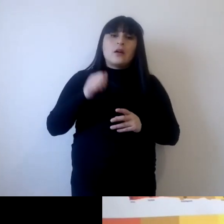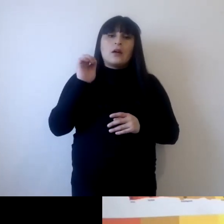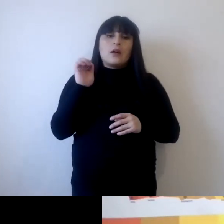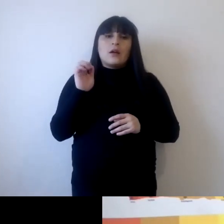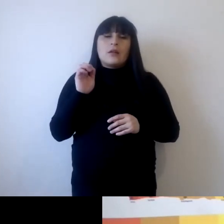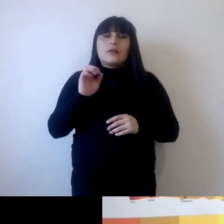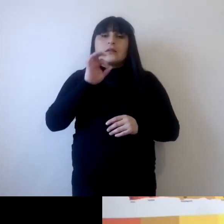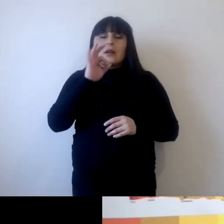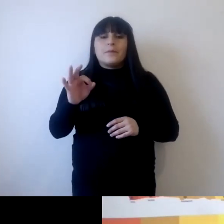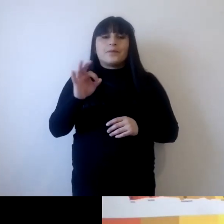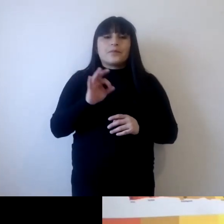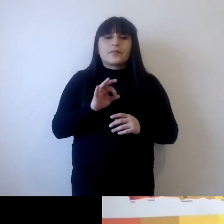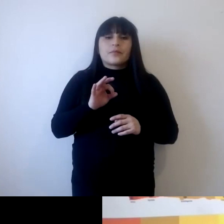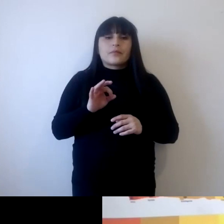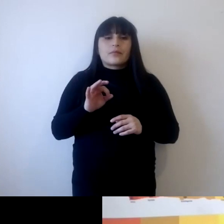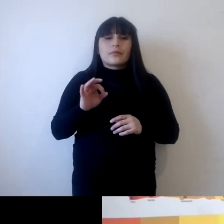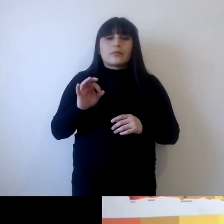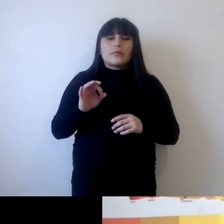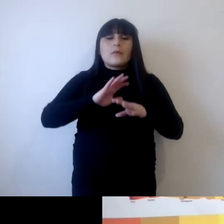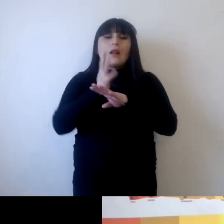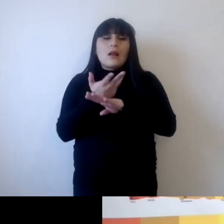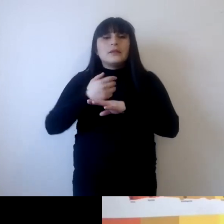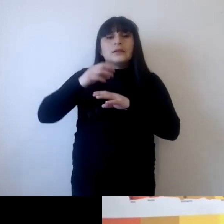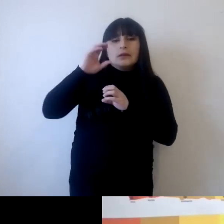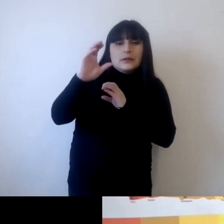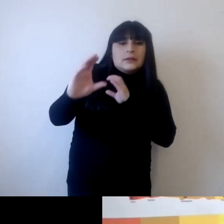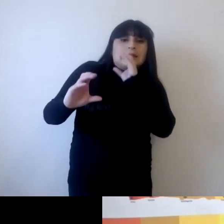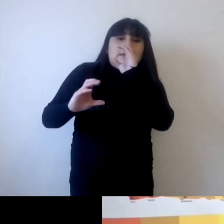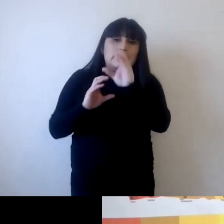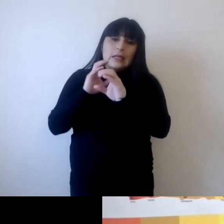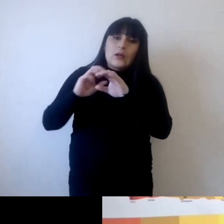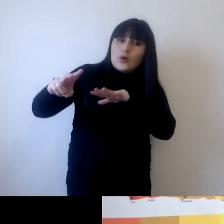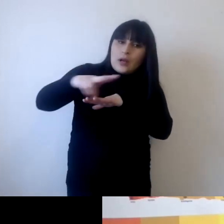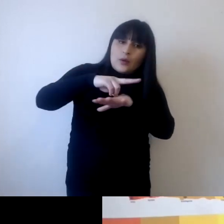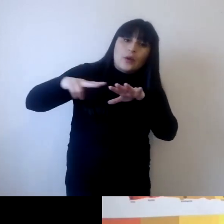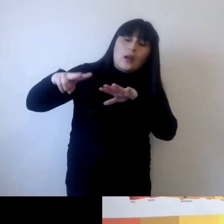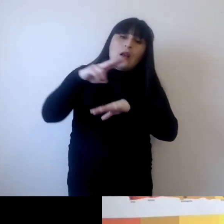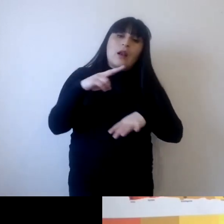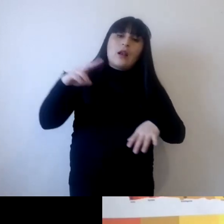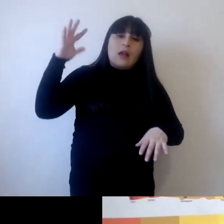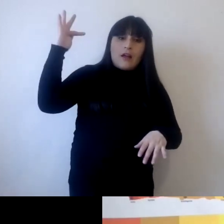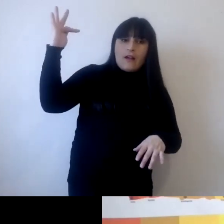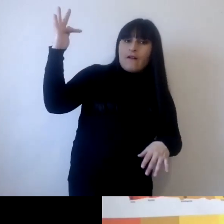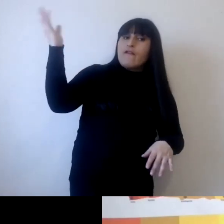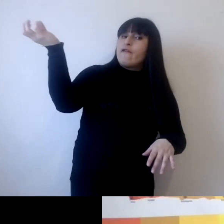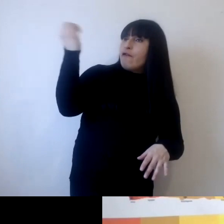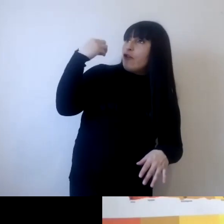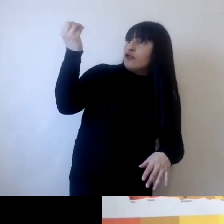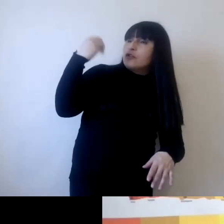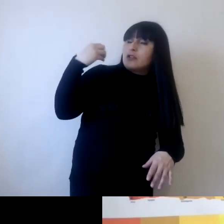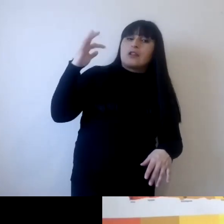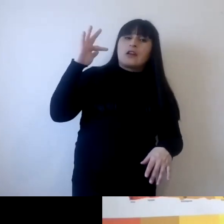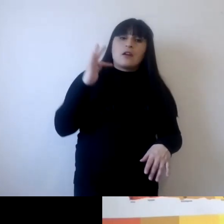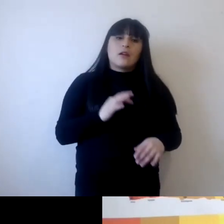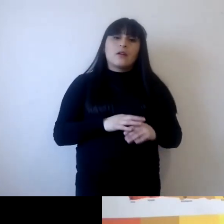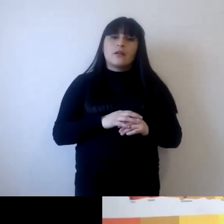sabemos que determinados ciclos naturales fundamentalmente la fotosíntesis y vegetación y otros ciclos químicos asociados con los